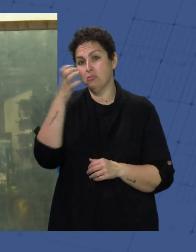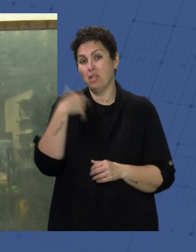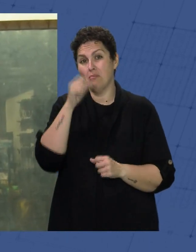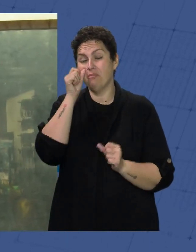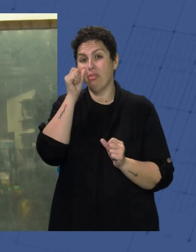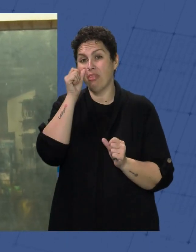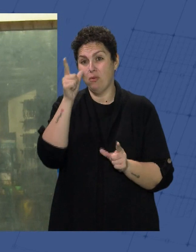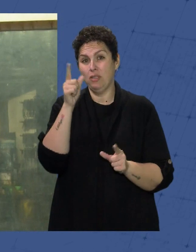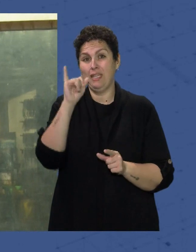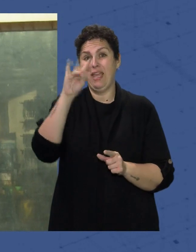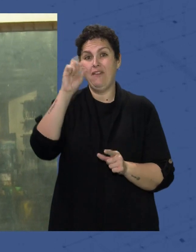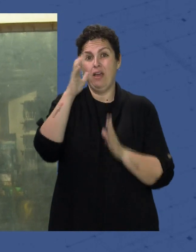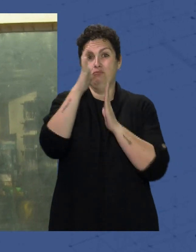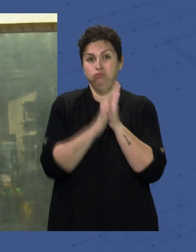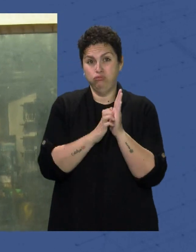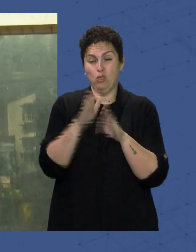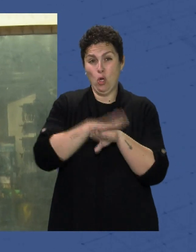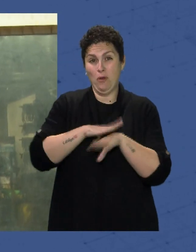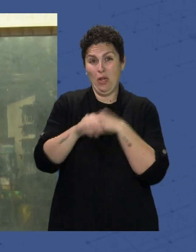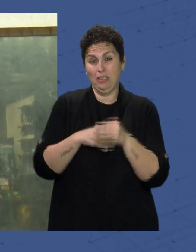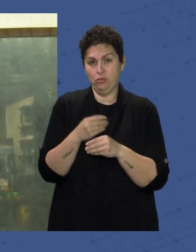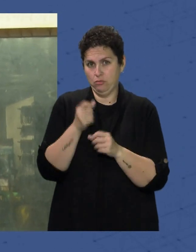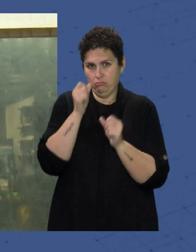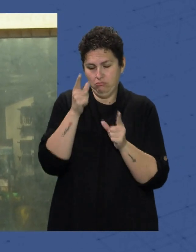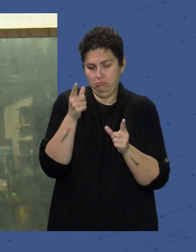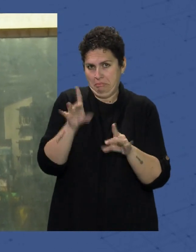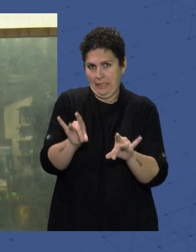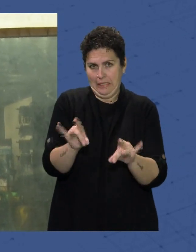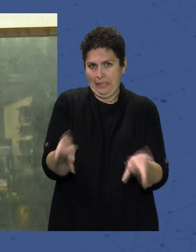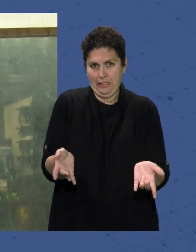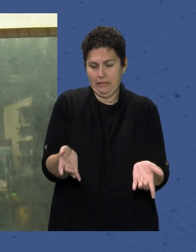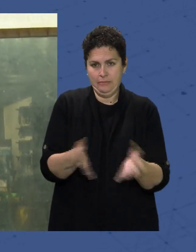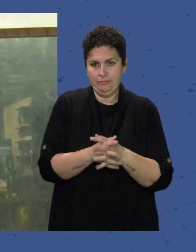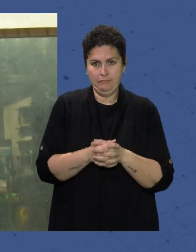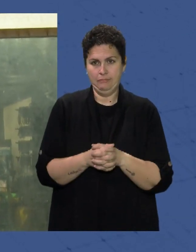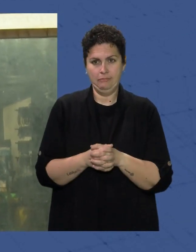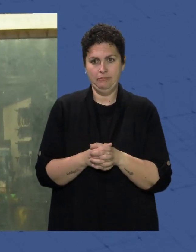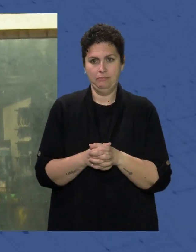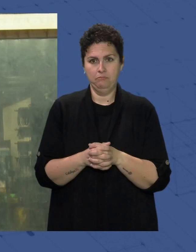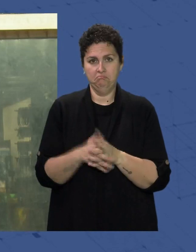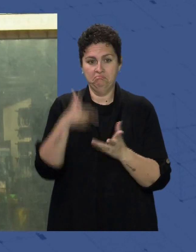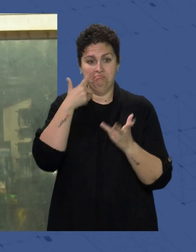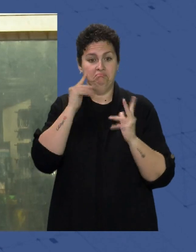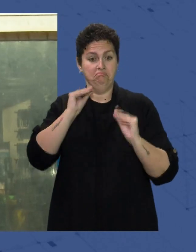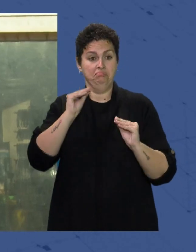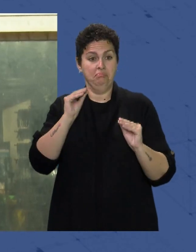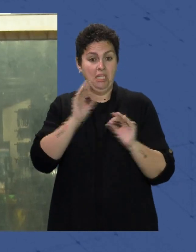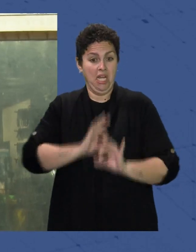bajada Del IVA Que ha dado el gobierno Ha sido Inútil Vamos No se ha notado Nada Prácticamente